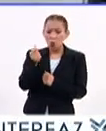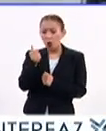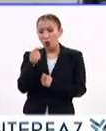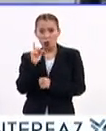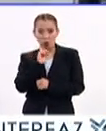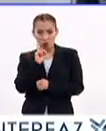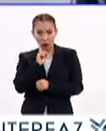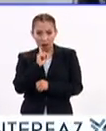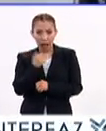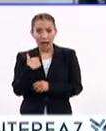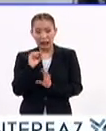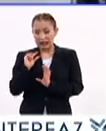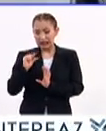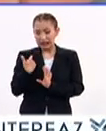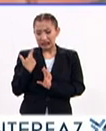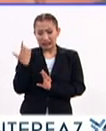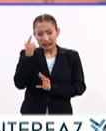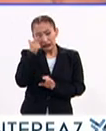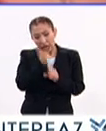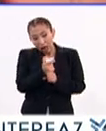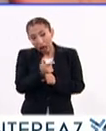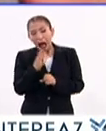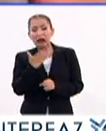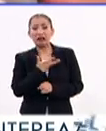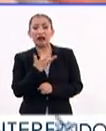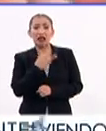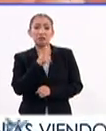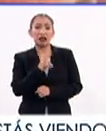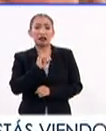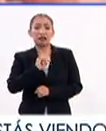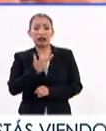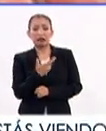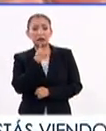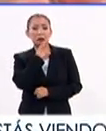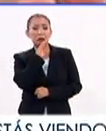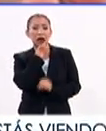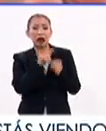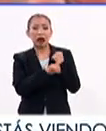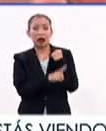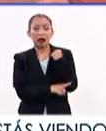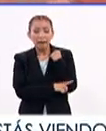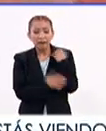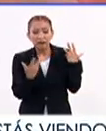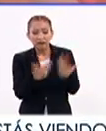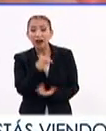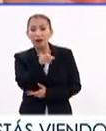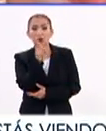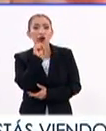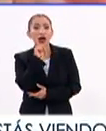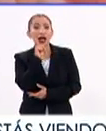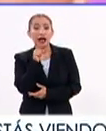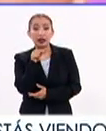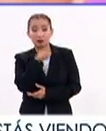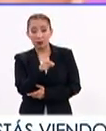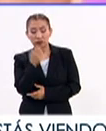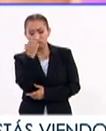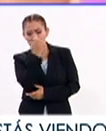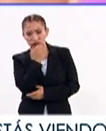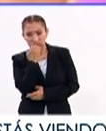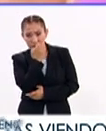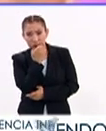pacientes que se acaban de diagnosticar y estas pacientes de alto riesgo se acaban de